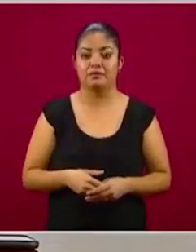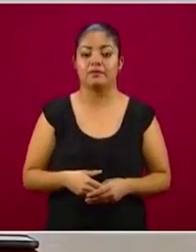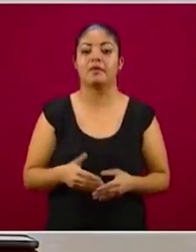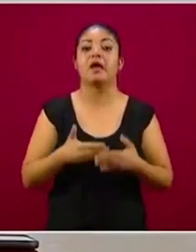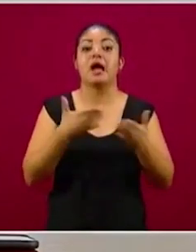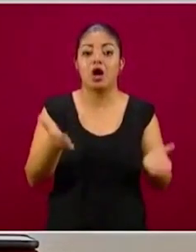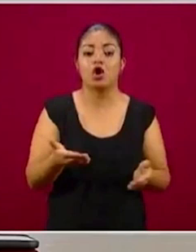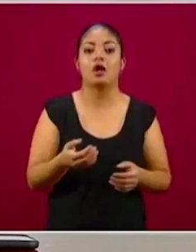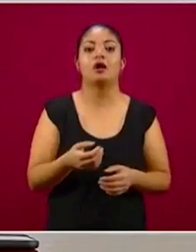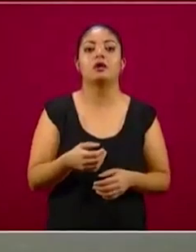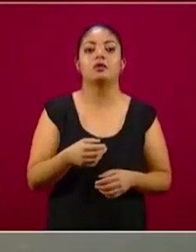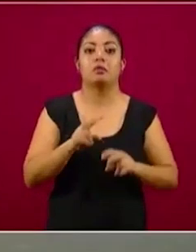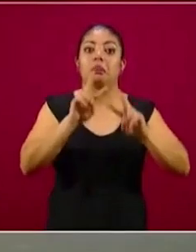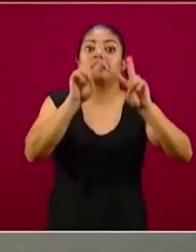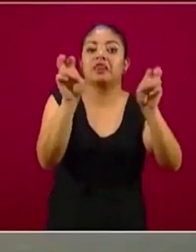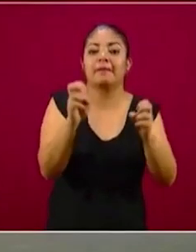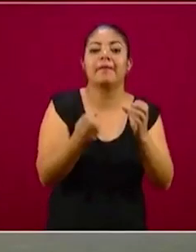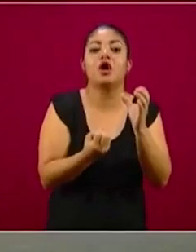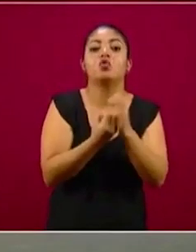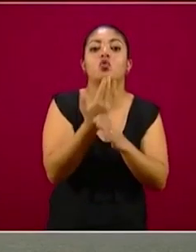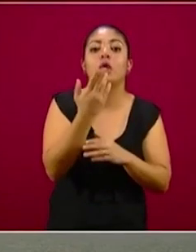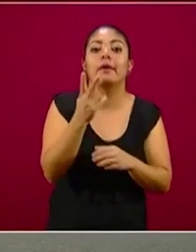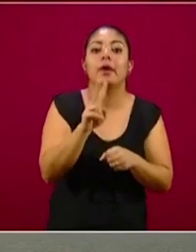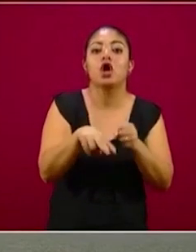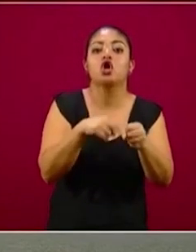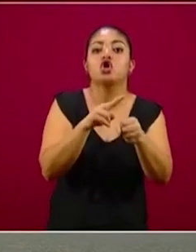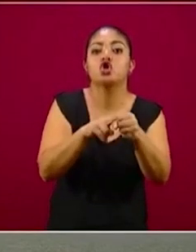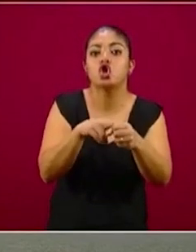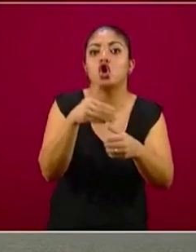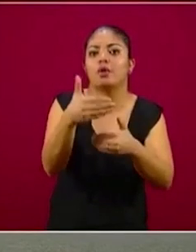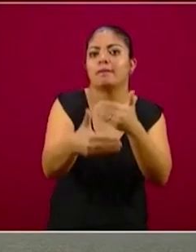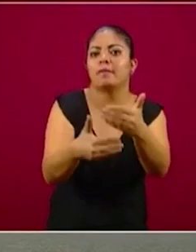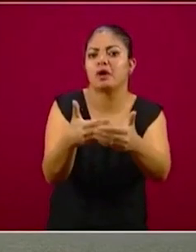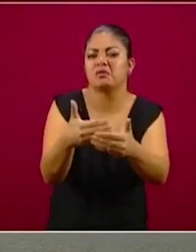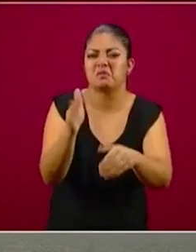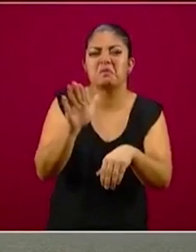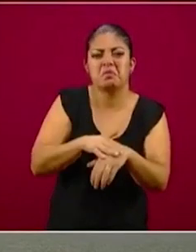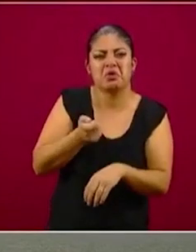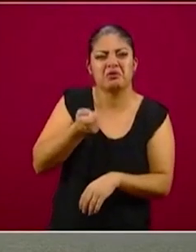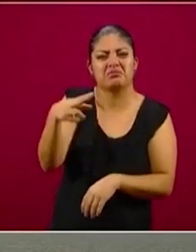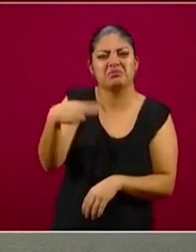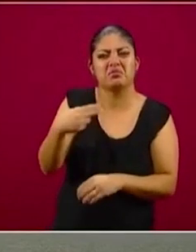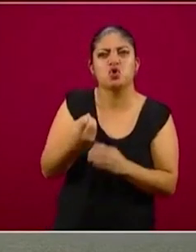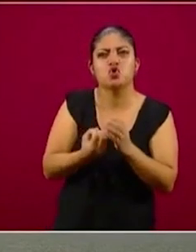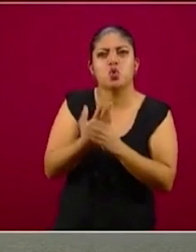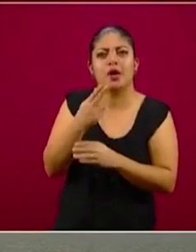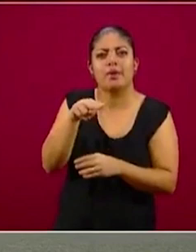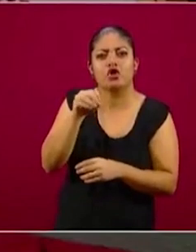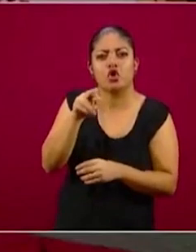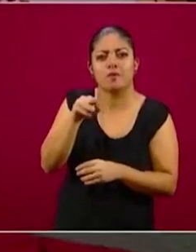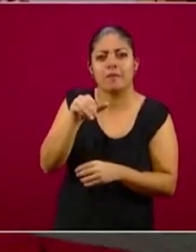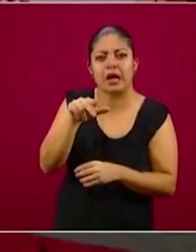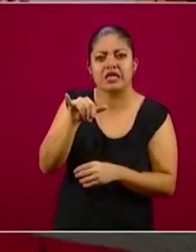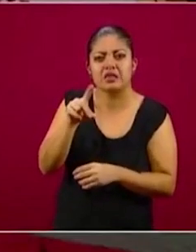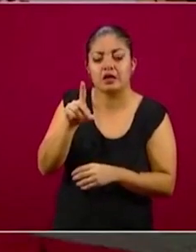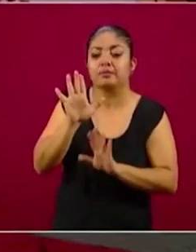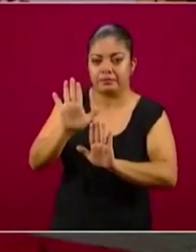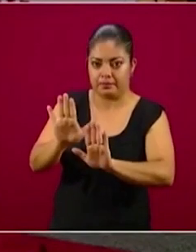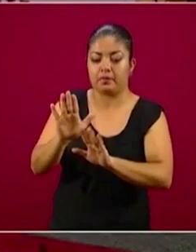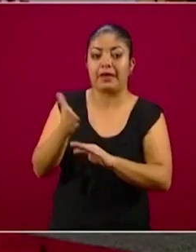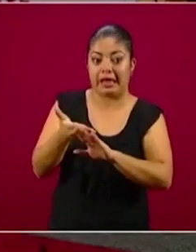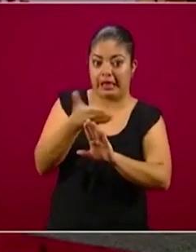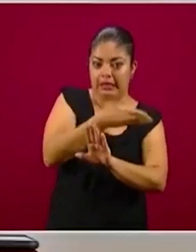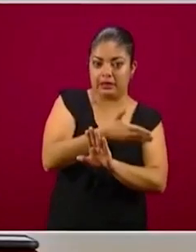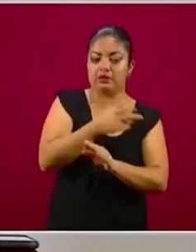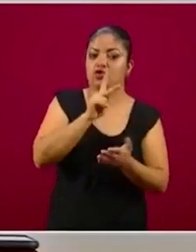tema de la nueva normalidad, retomo el por qué le llamamos nueva normalidad. Ah, bueno, pero antes vuelvo a decir lo